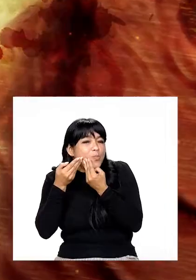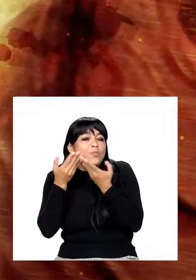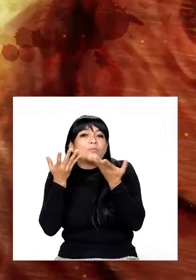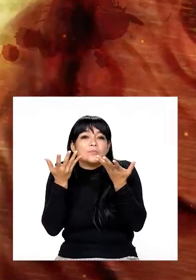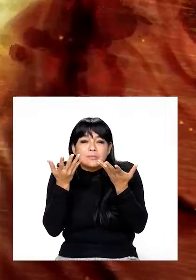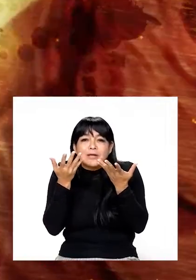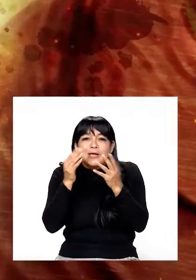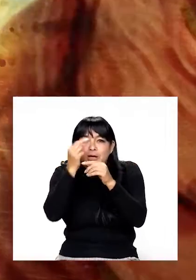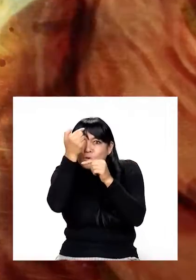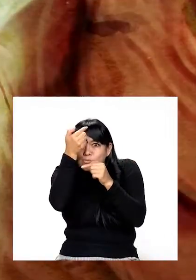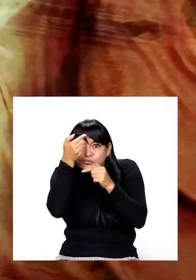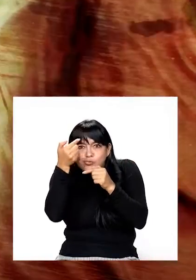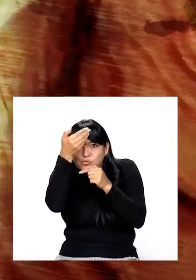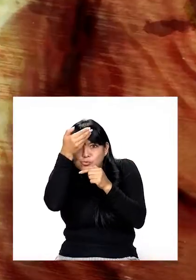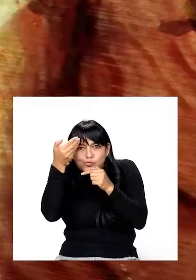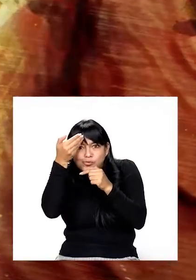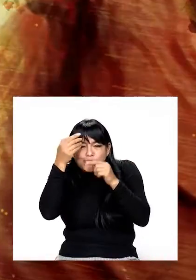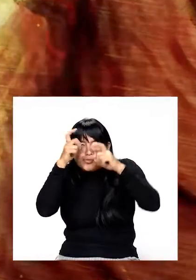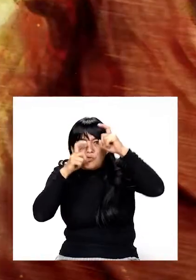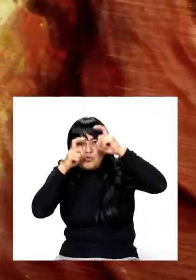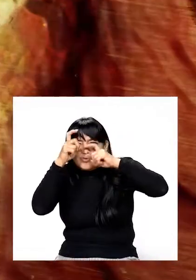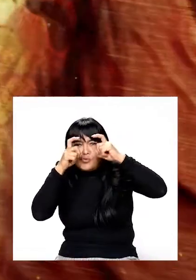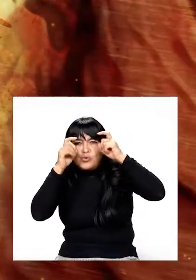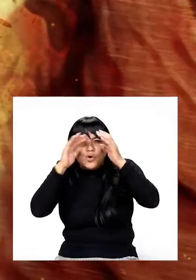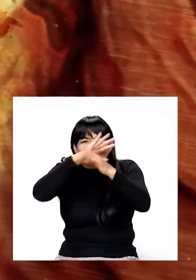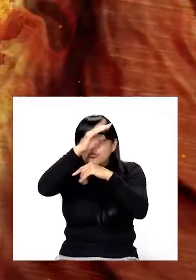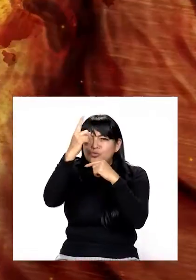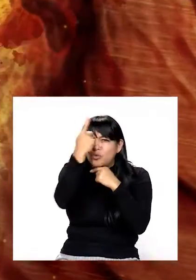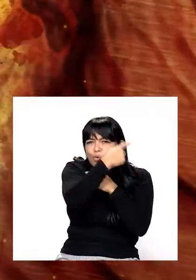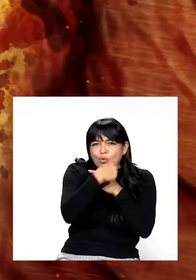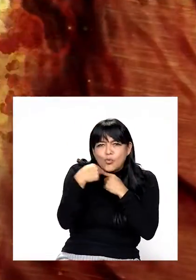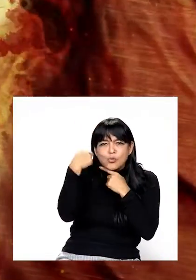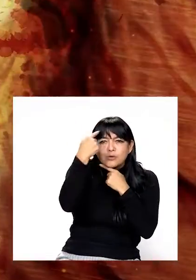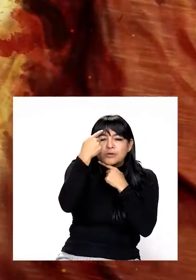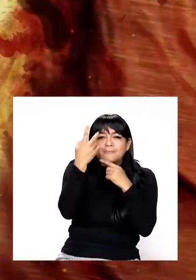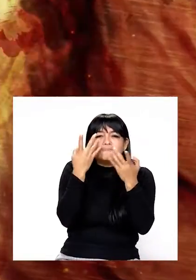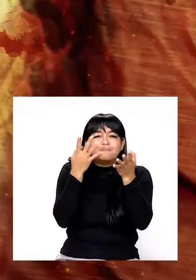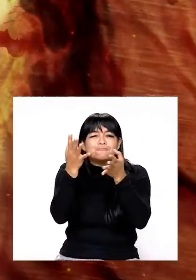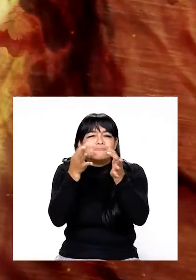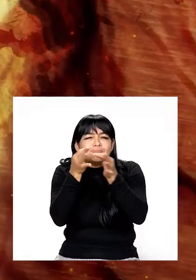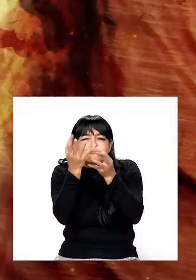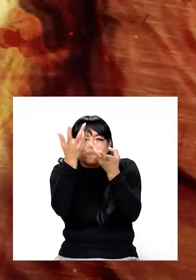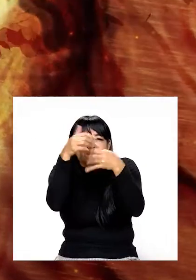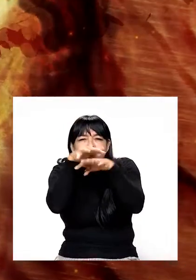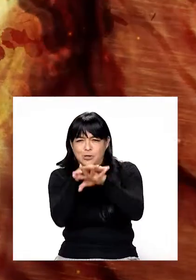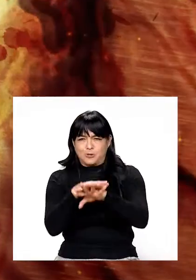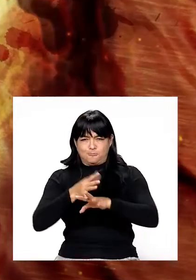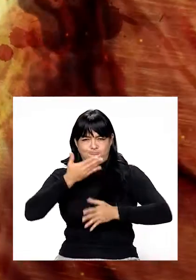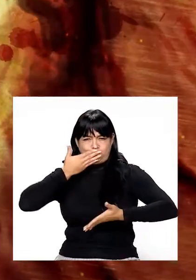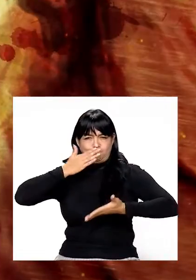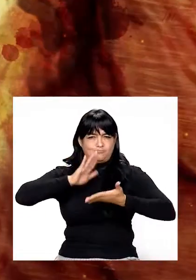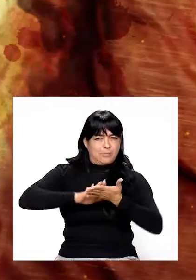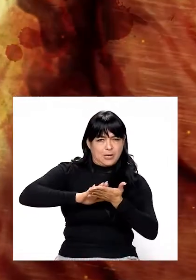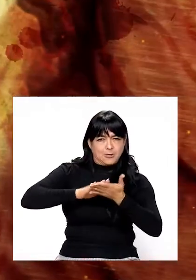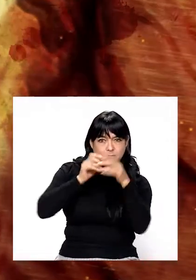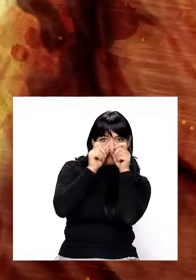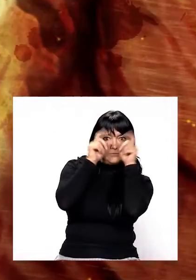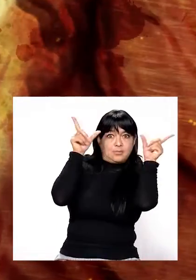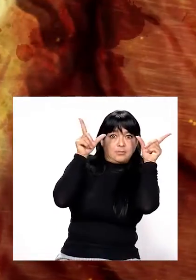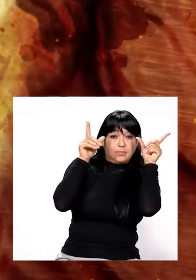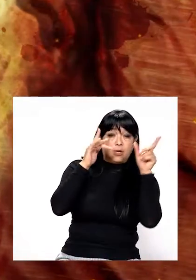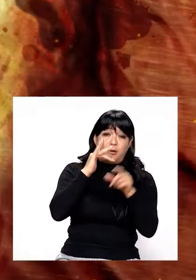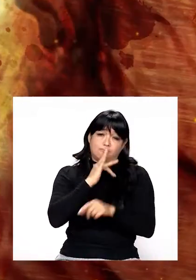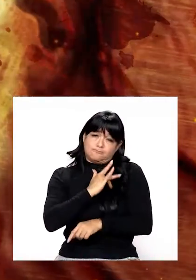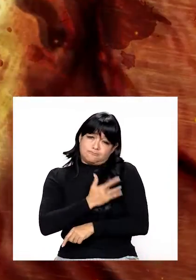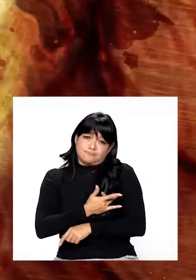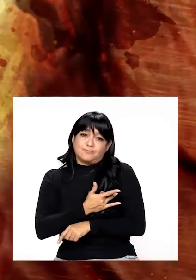partido. Y sobre todo, la expresión que se extendía por todo su rostro con una mezcla de maldad, de